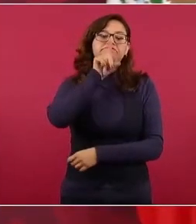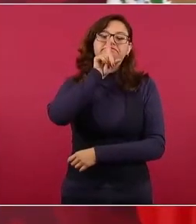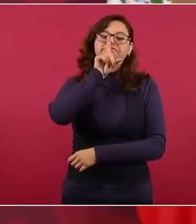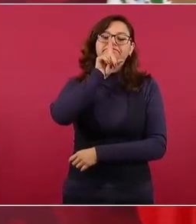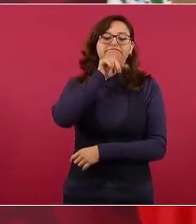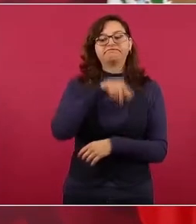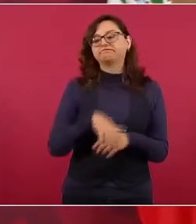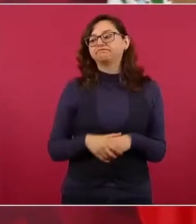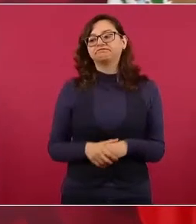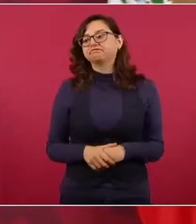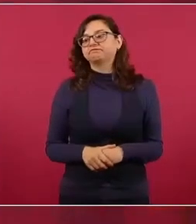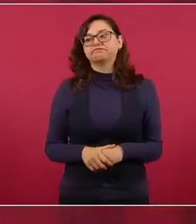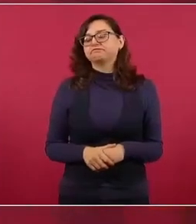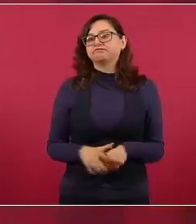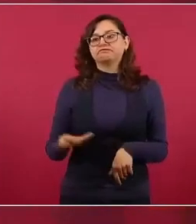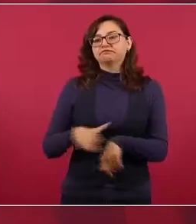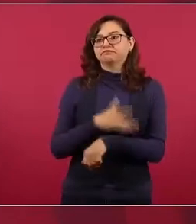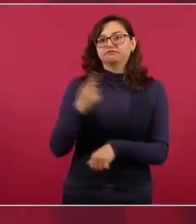opositores.